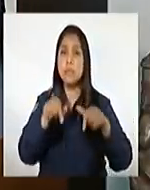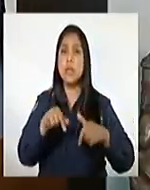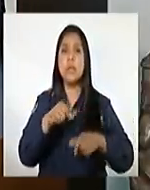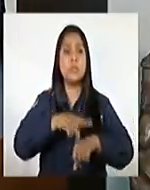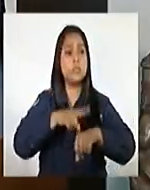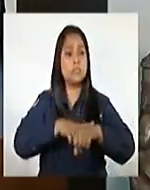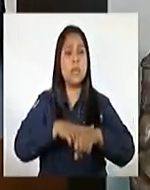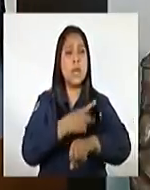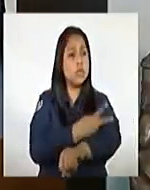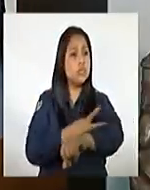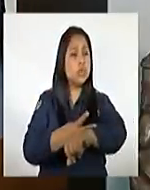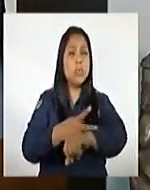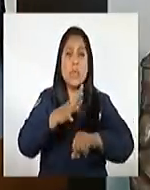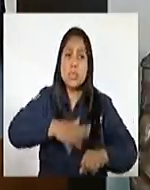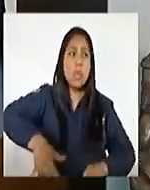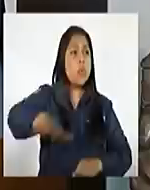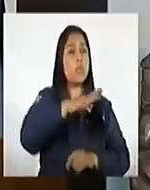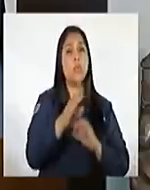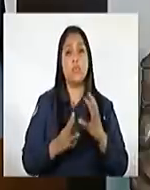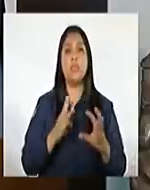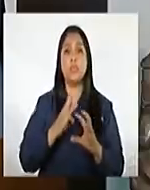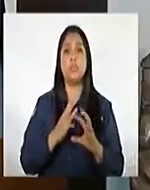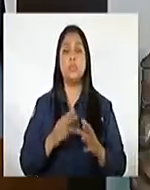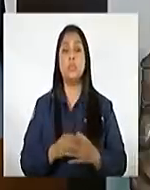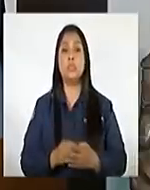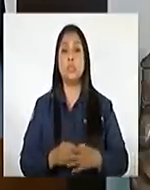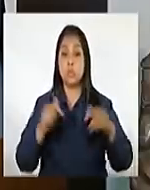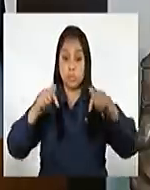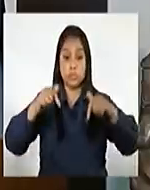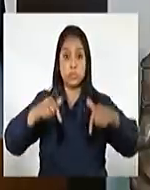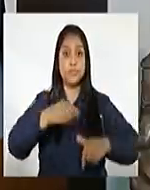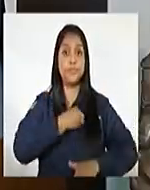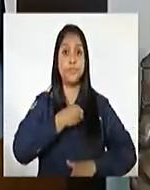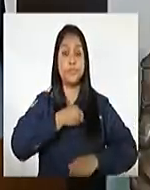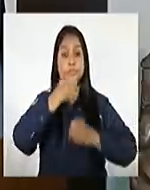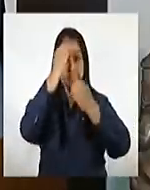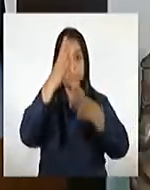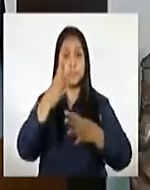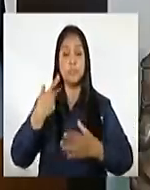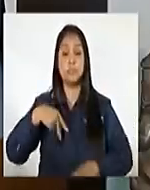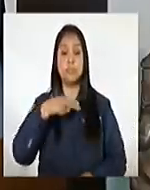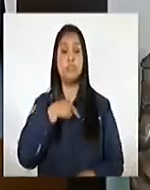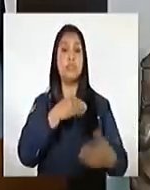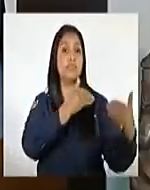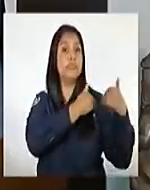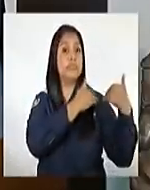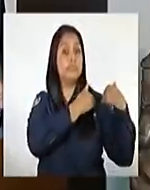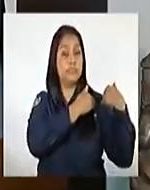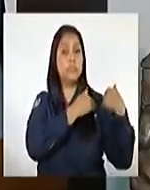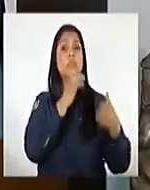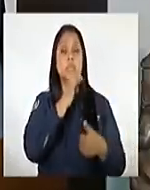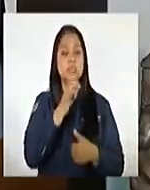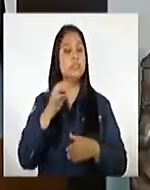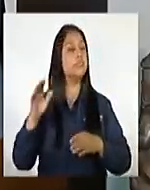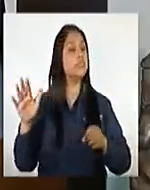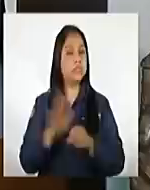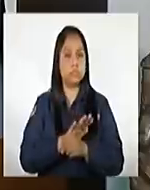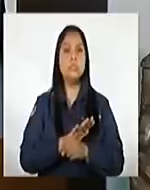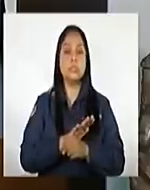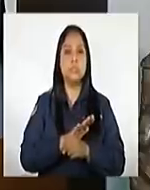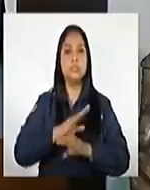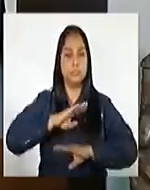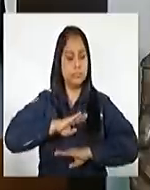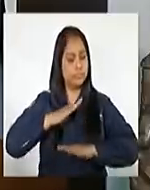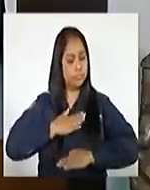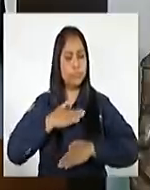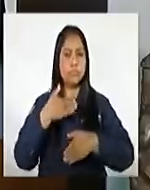momento histórico para toda la humanidad. Hoy quiero asegurarles que nuestro compromiso con ustedes es completo. Estamos